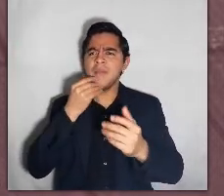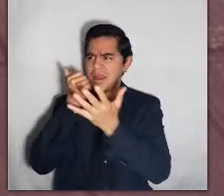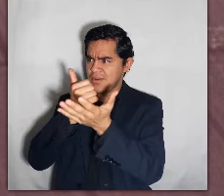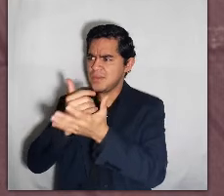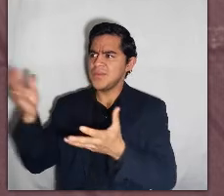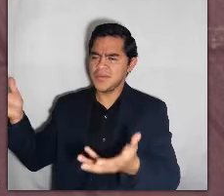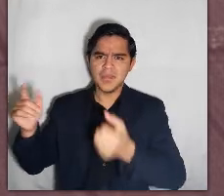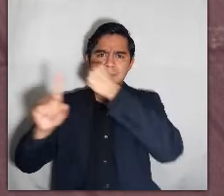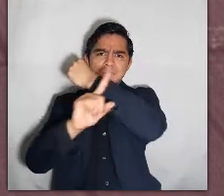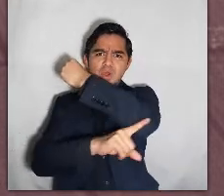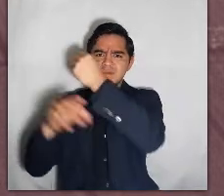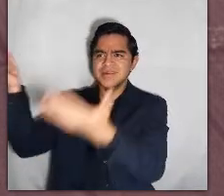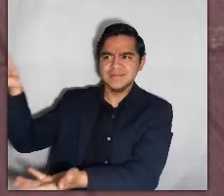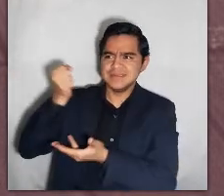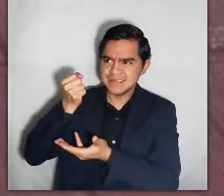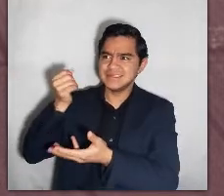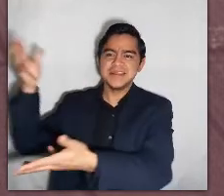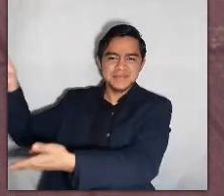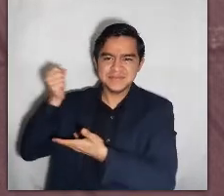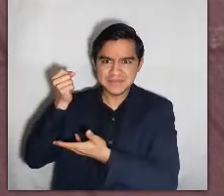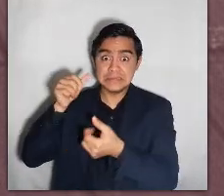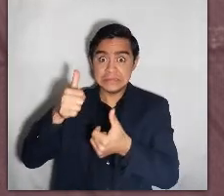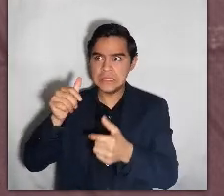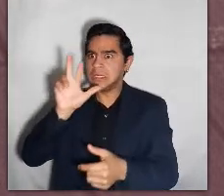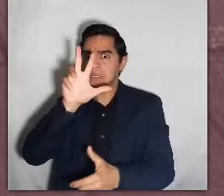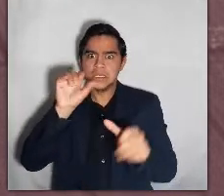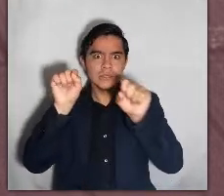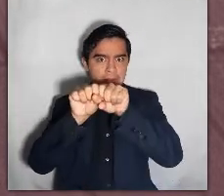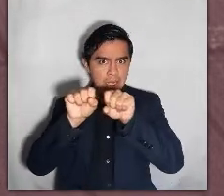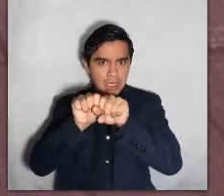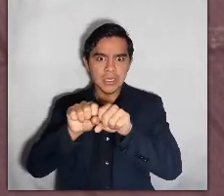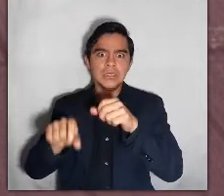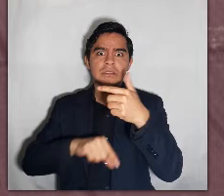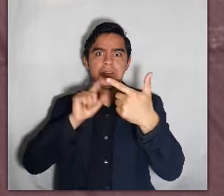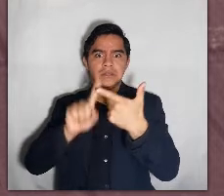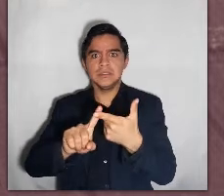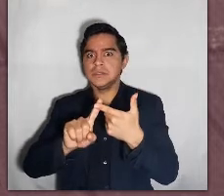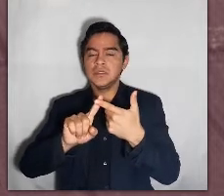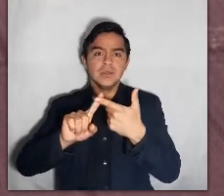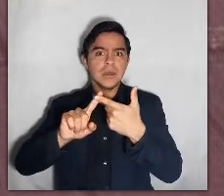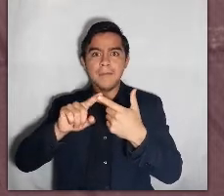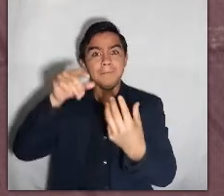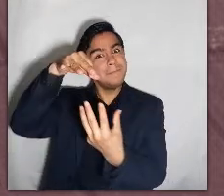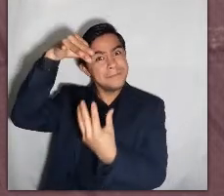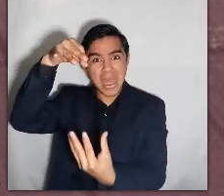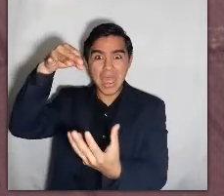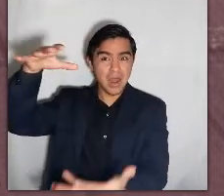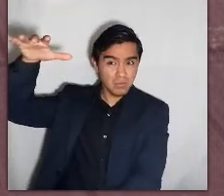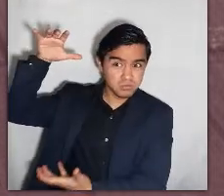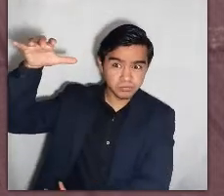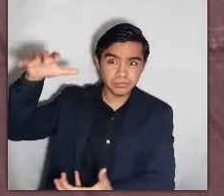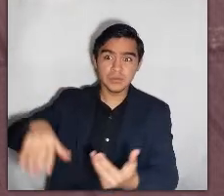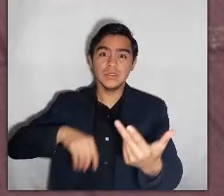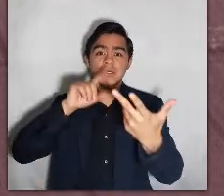principio cargaba sin problema todos los paquetes, pero cuando ya llevaban tres pares de zapatos, dos